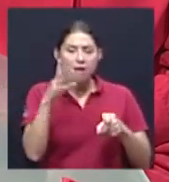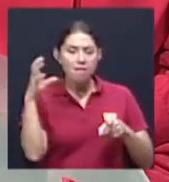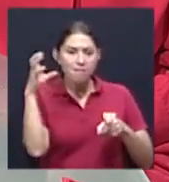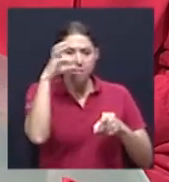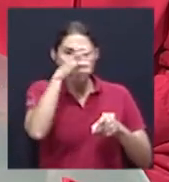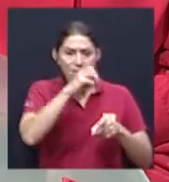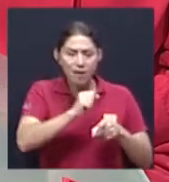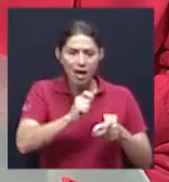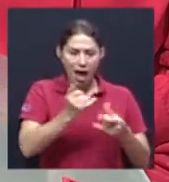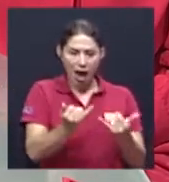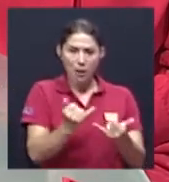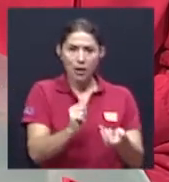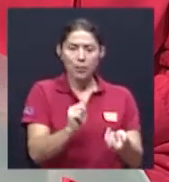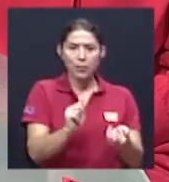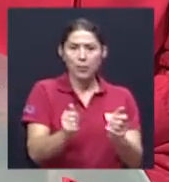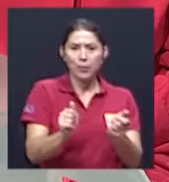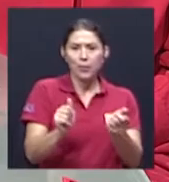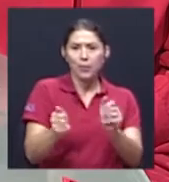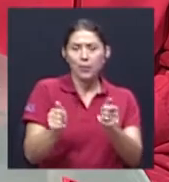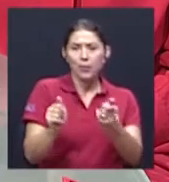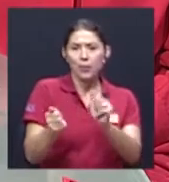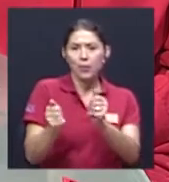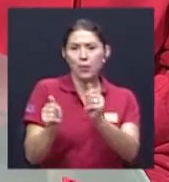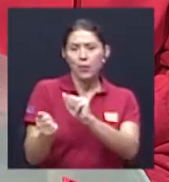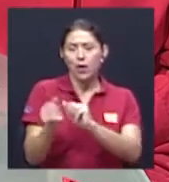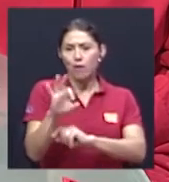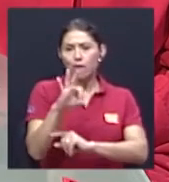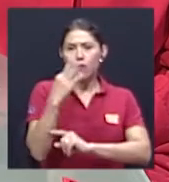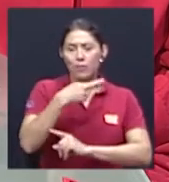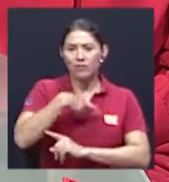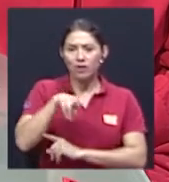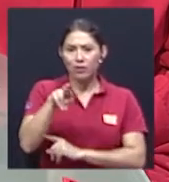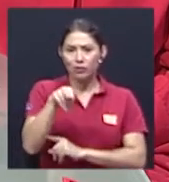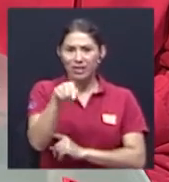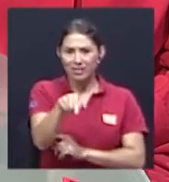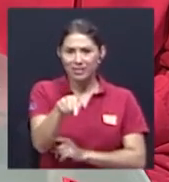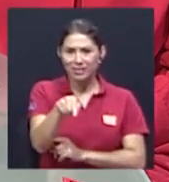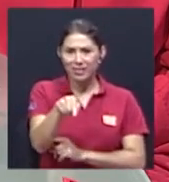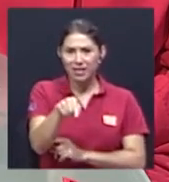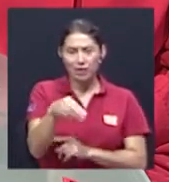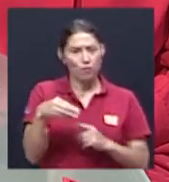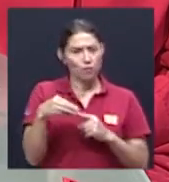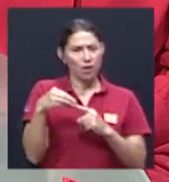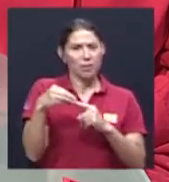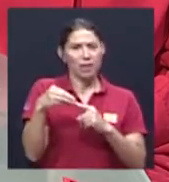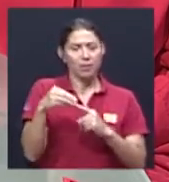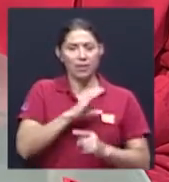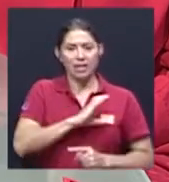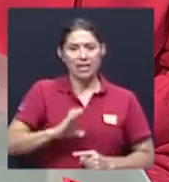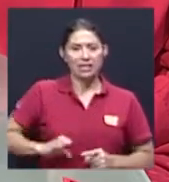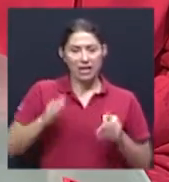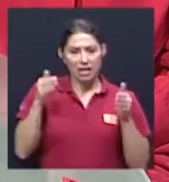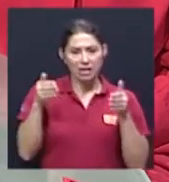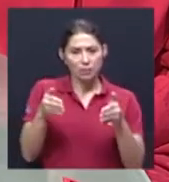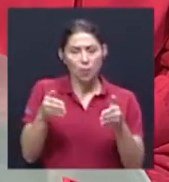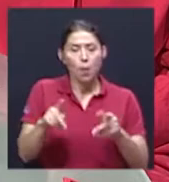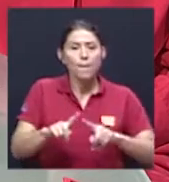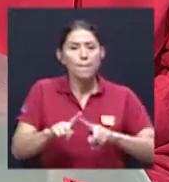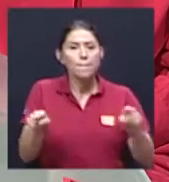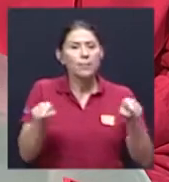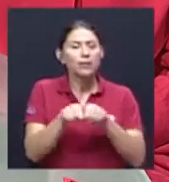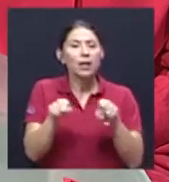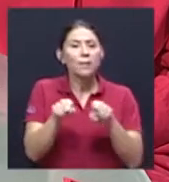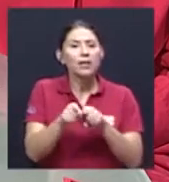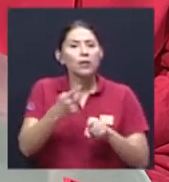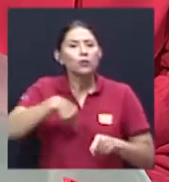cambios que se están dando en las formas religiosas son fundamentalmente el cristianismo, pero también estamos descubriendo o